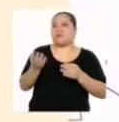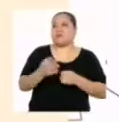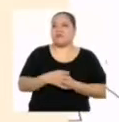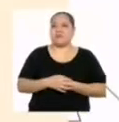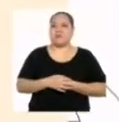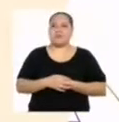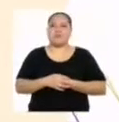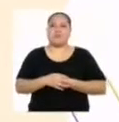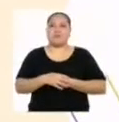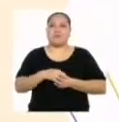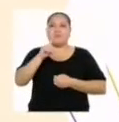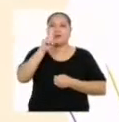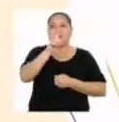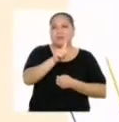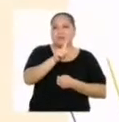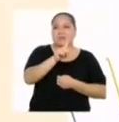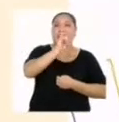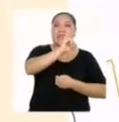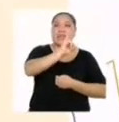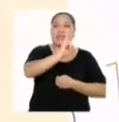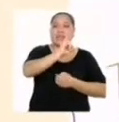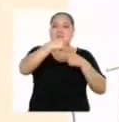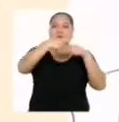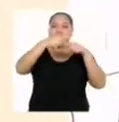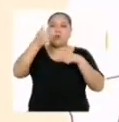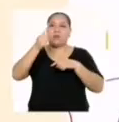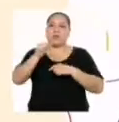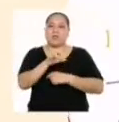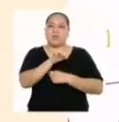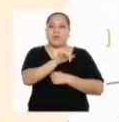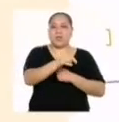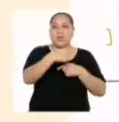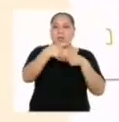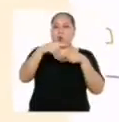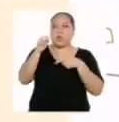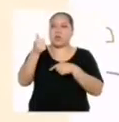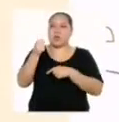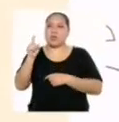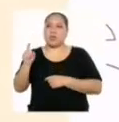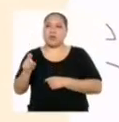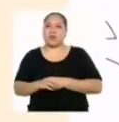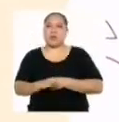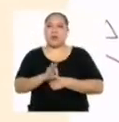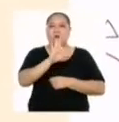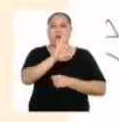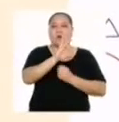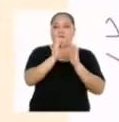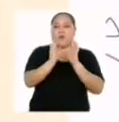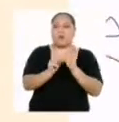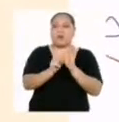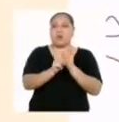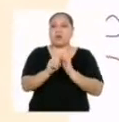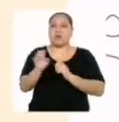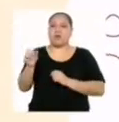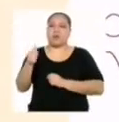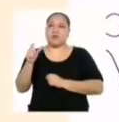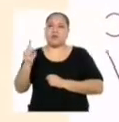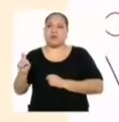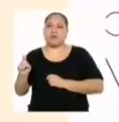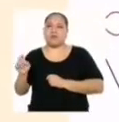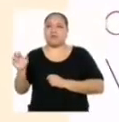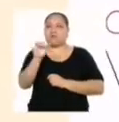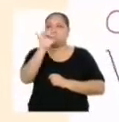las expresiones y igual a 10x, y igual a 10x, o f de x igual a 10x,